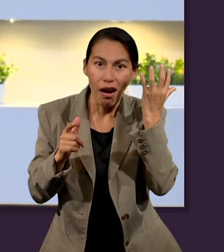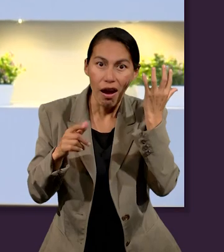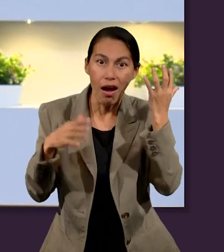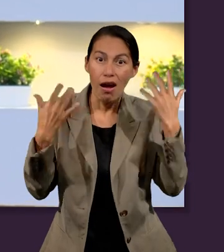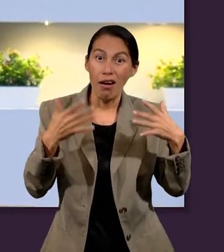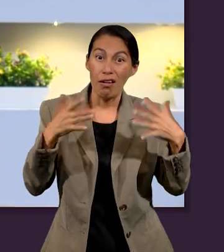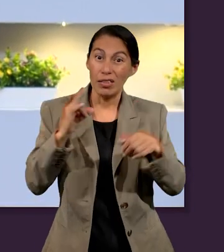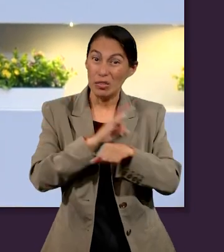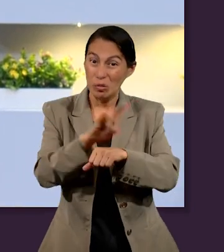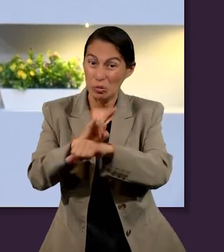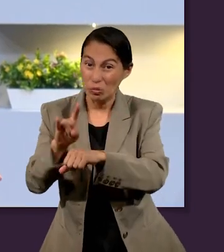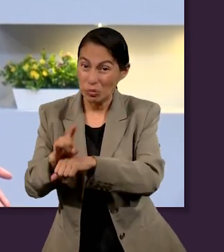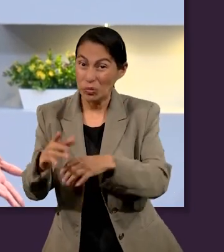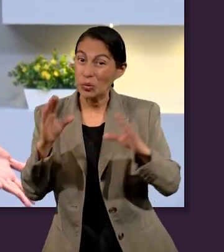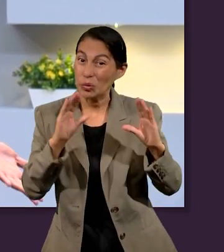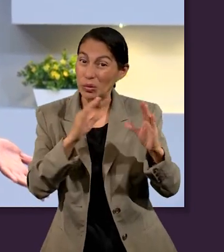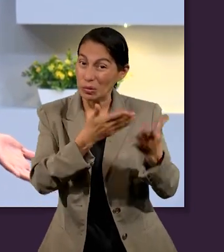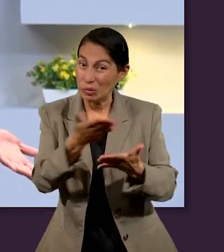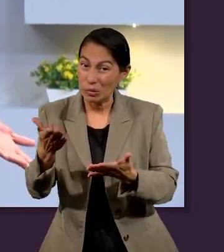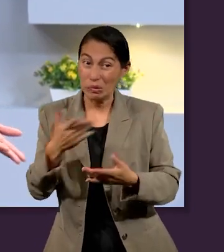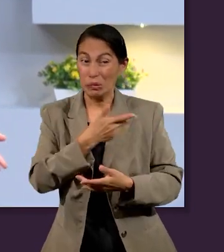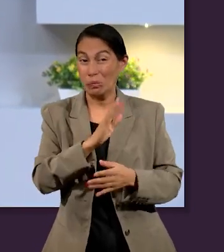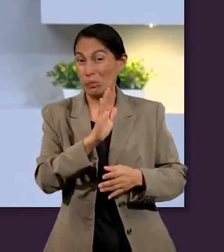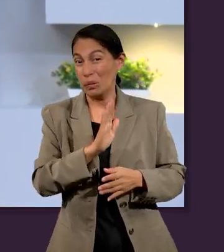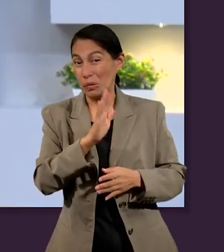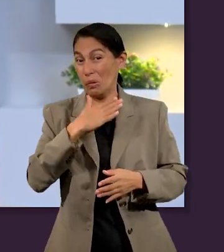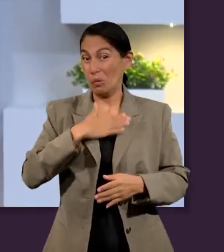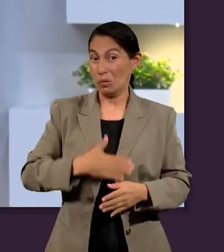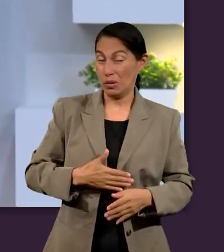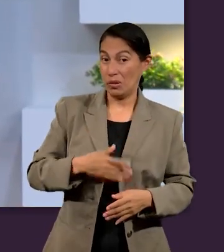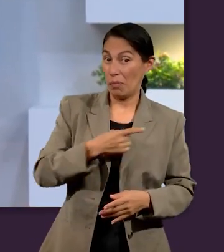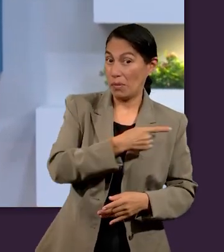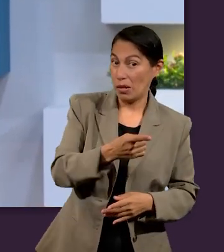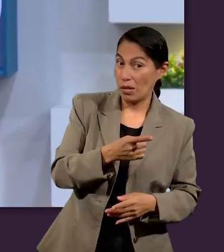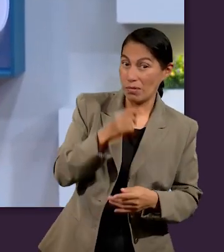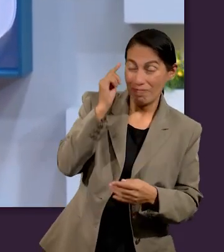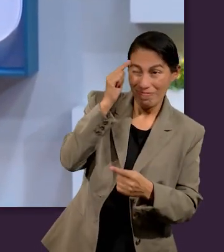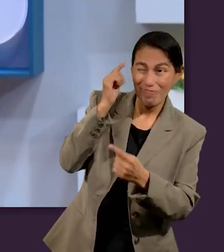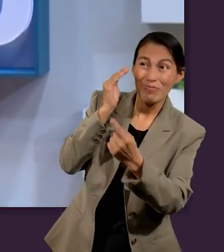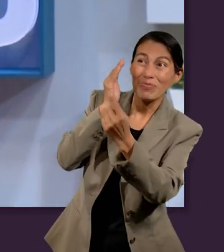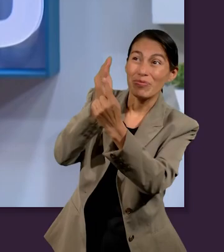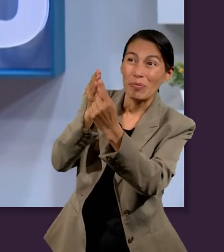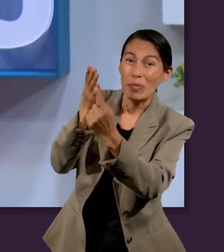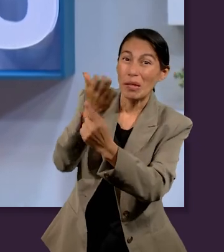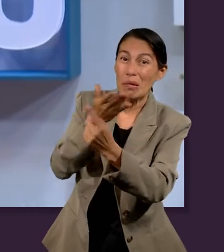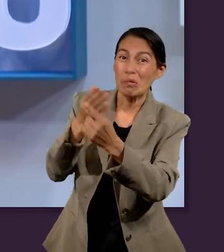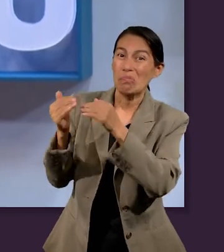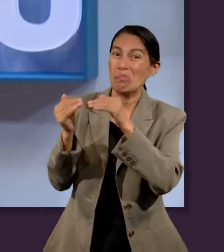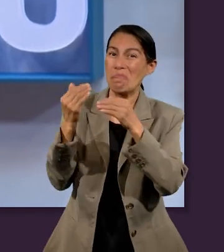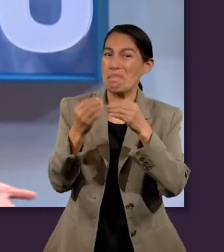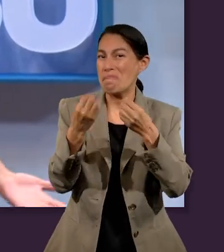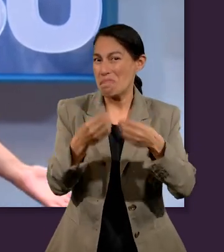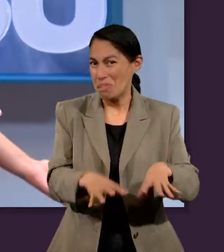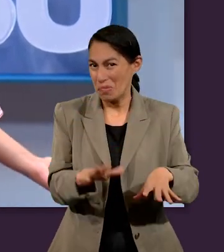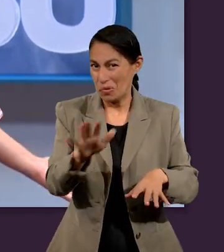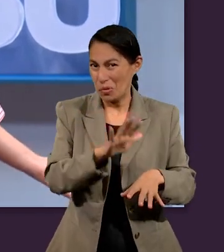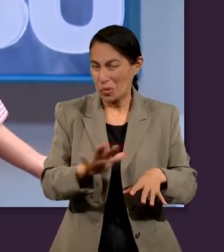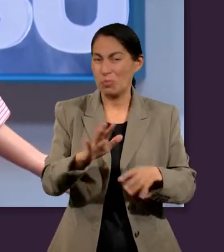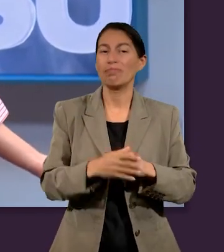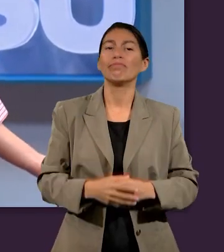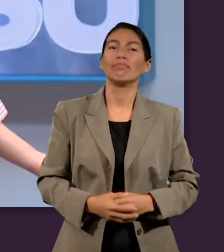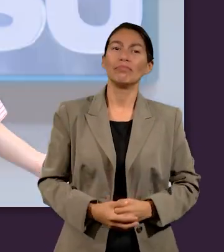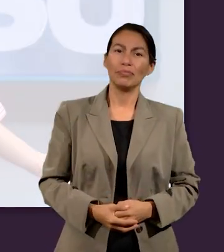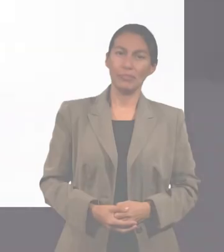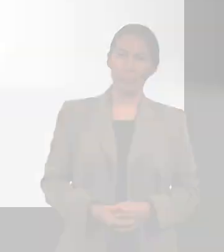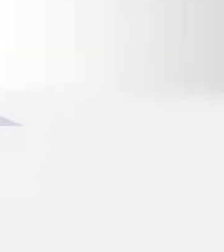no es extraño si también sus ministros se disfrazan como ministros de justicia, cuyo fin será conforme a sus